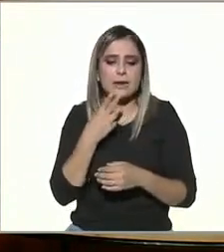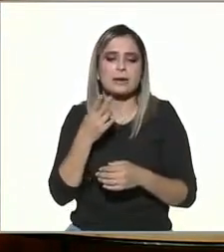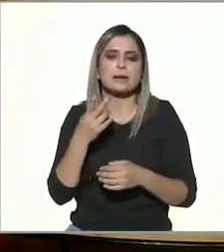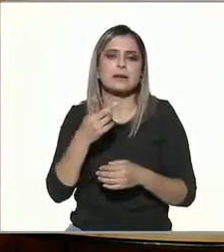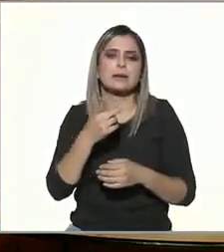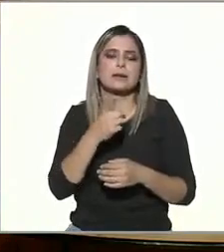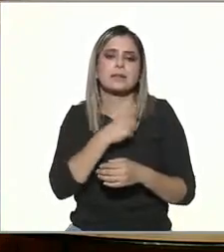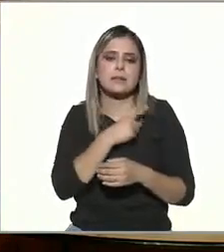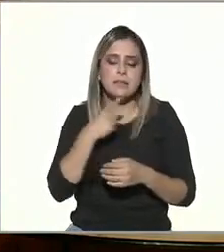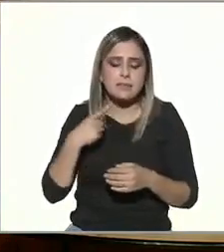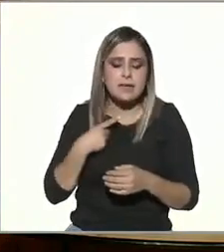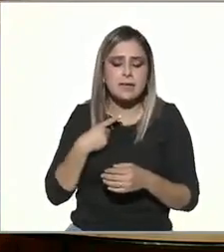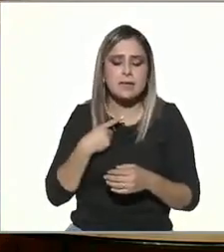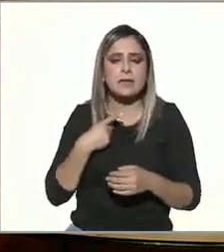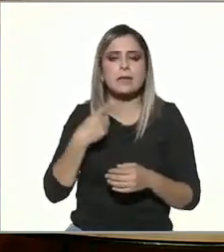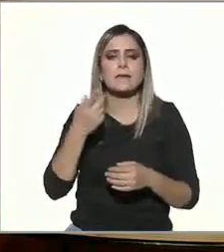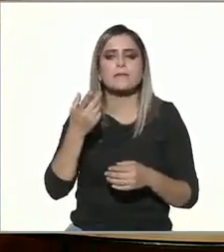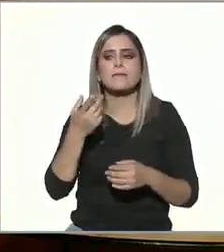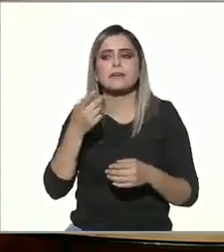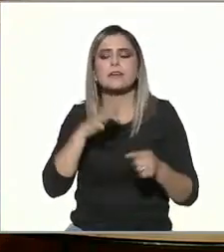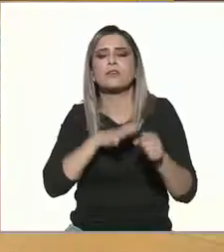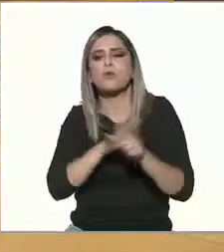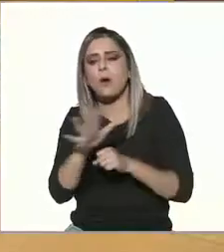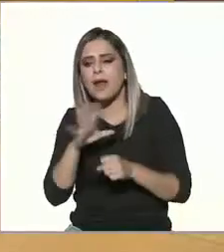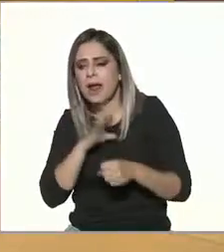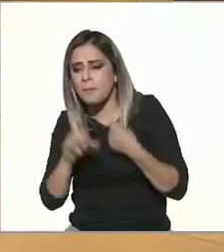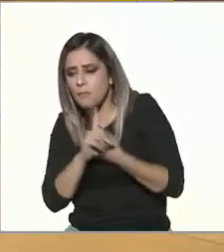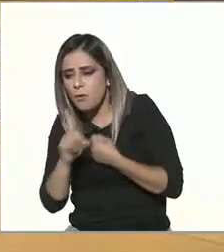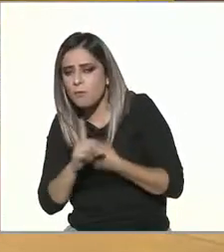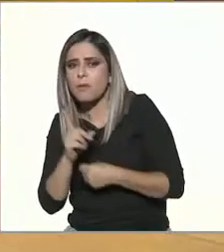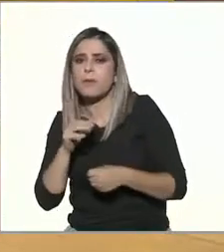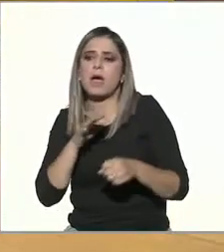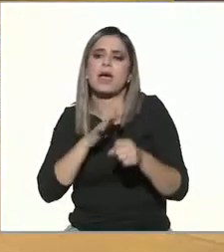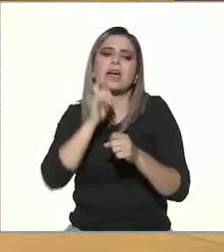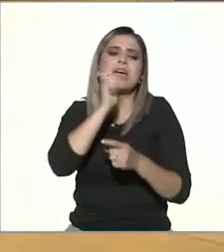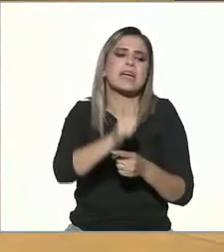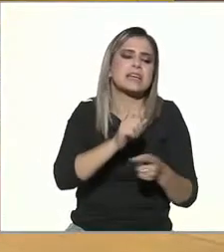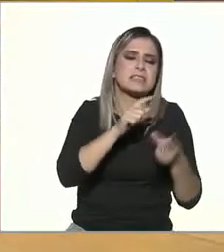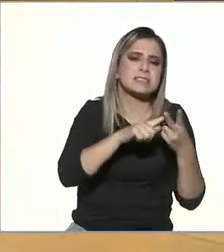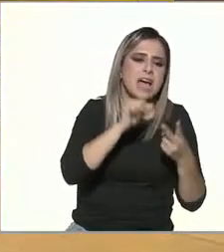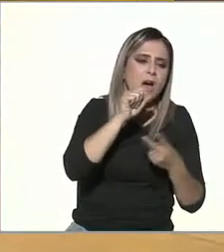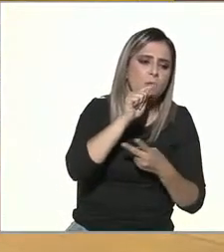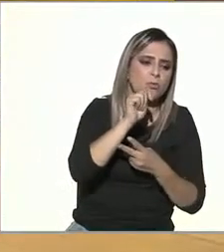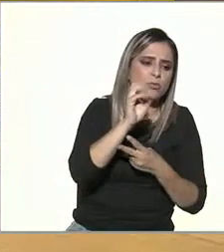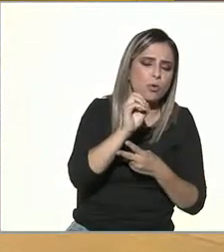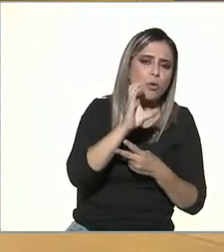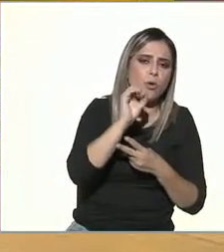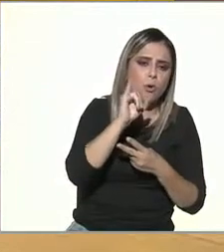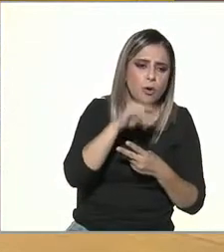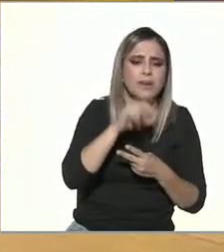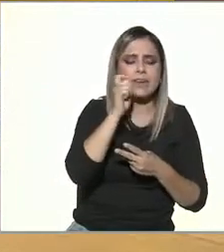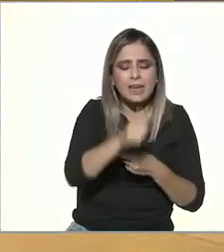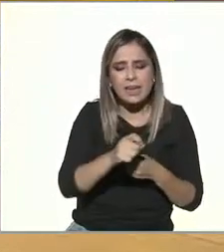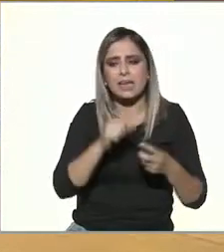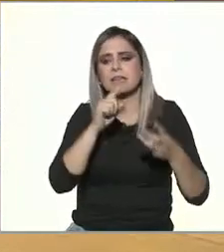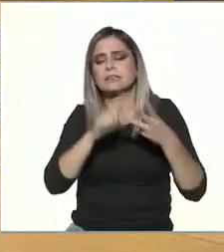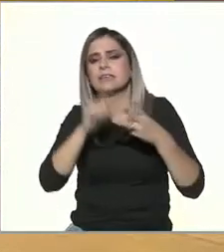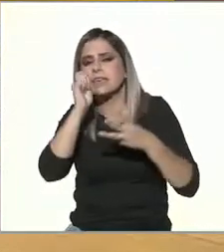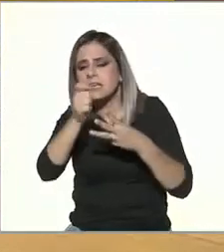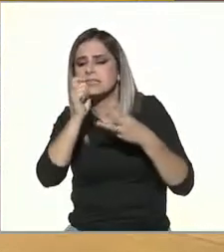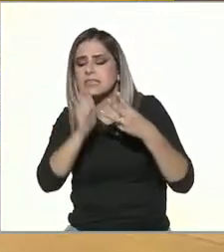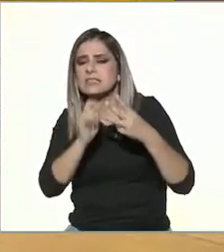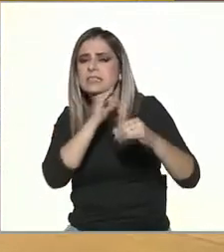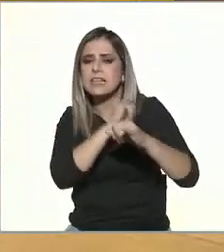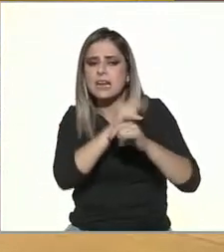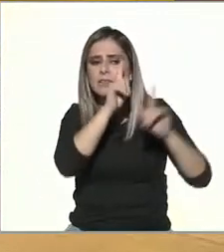los datos que maneja cuáles son las implicaciones cuáles son los outcome como resulta para nuestra economía ¿no? cuál es el hacia donde